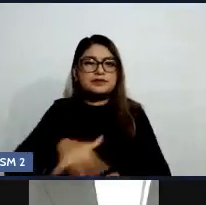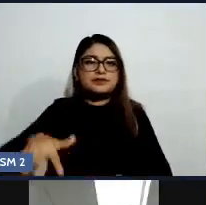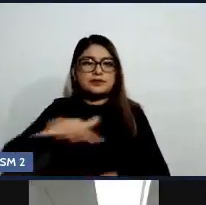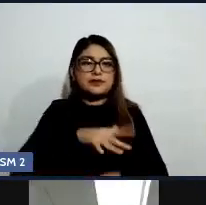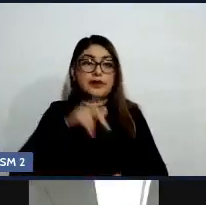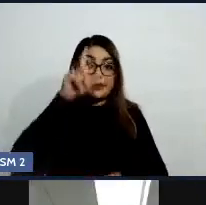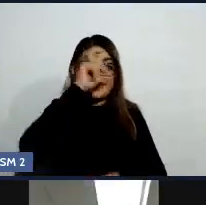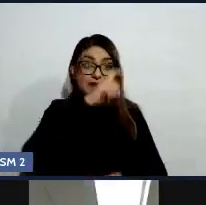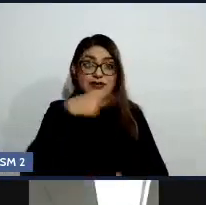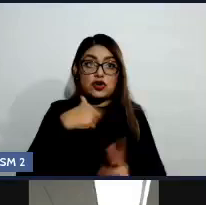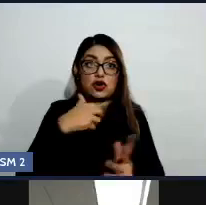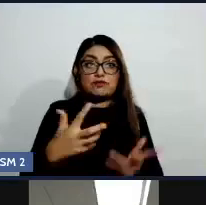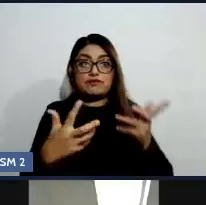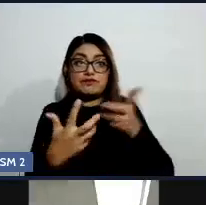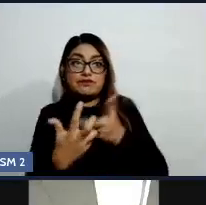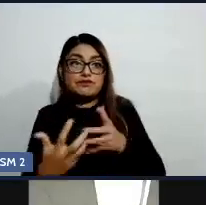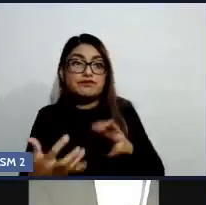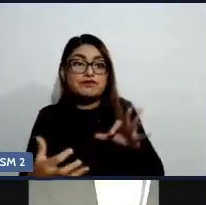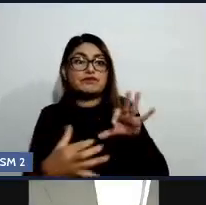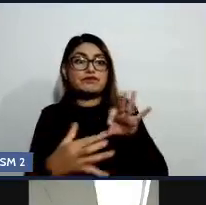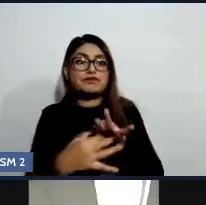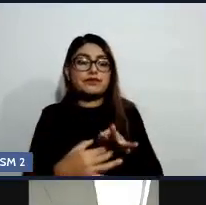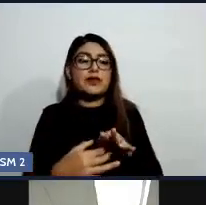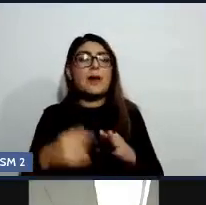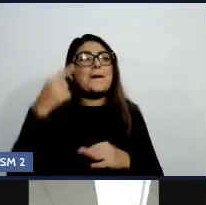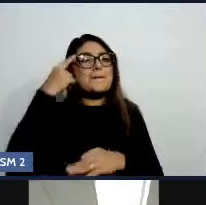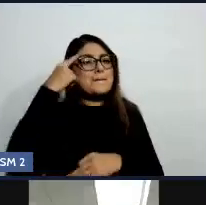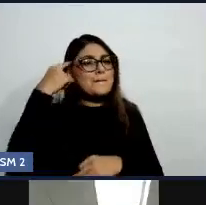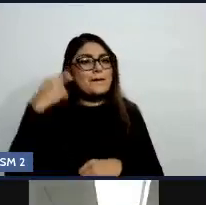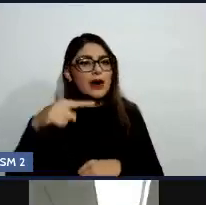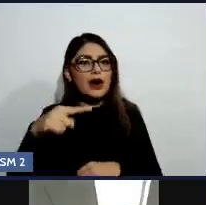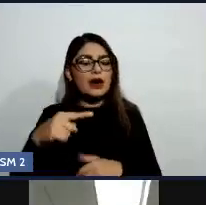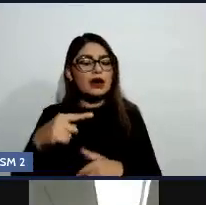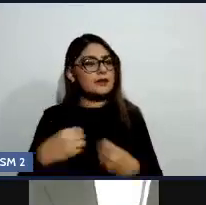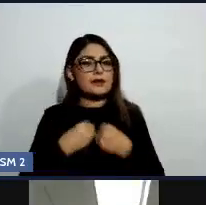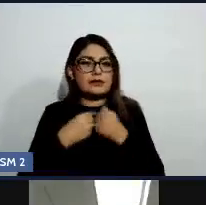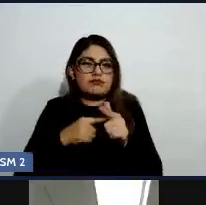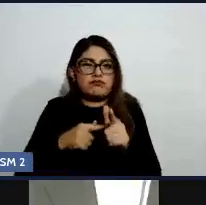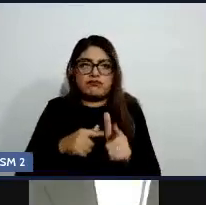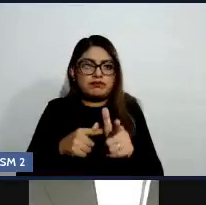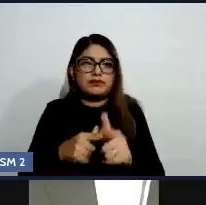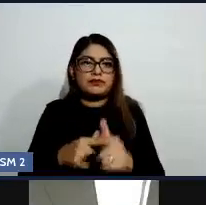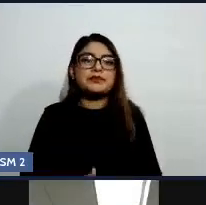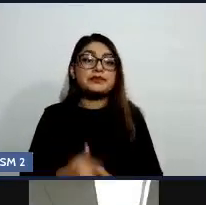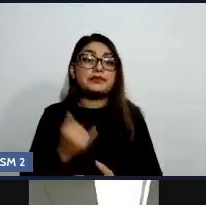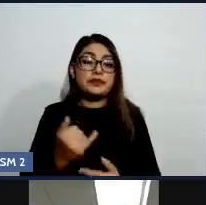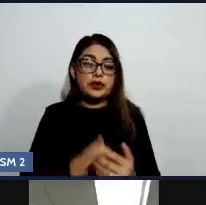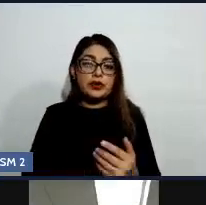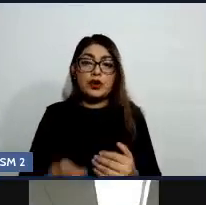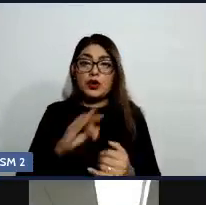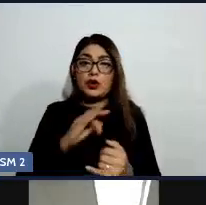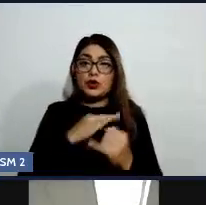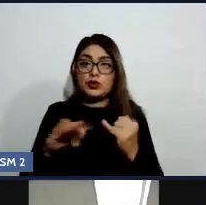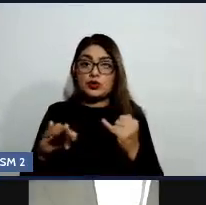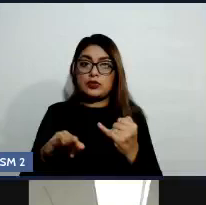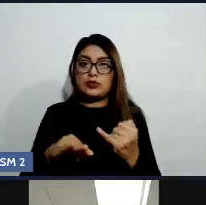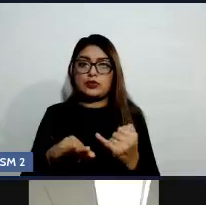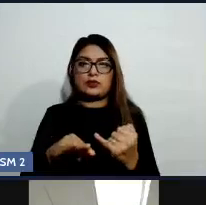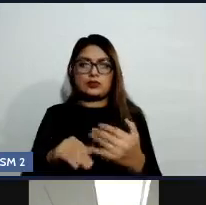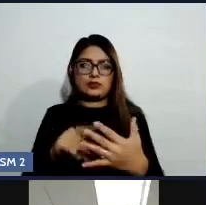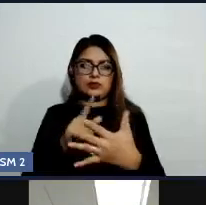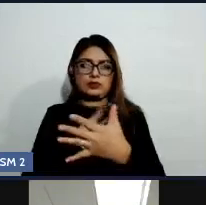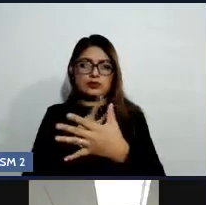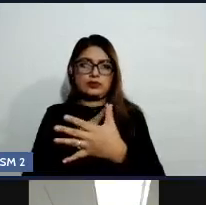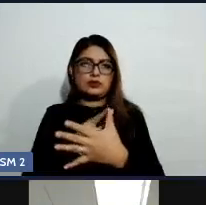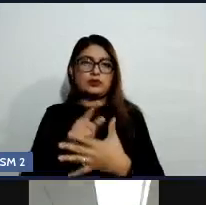continuar con nuestra vida. Y la autoestima, pues tiene que ver también con todo eso, ¿no? Si yo tengo